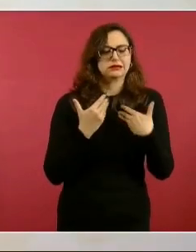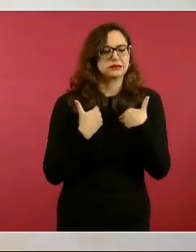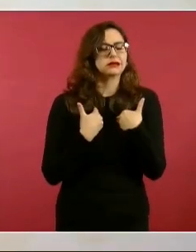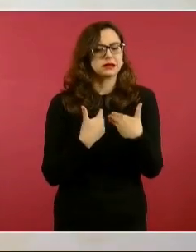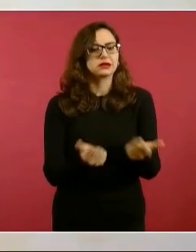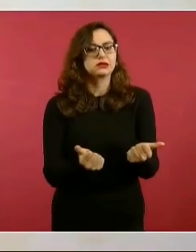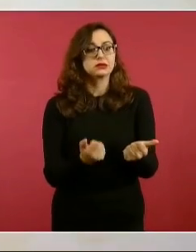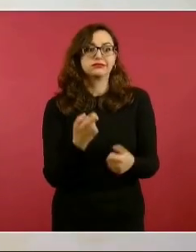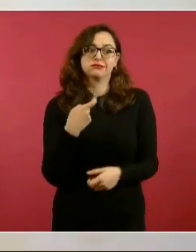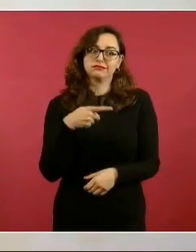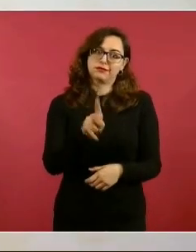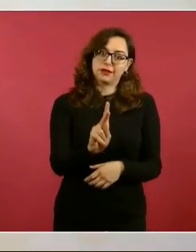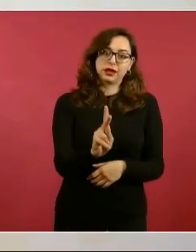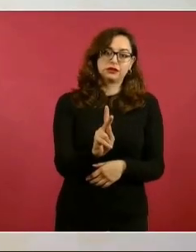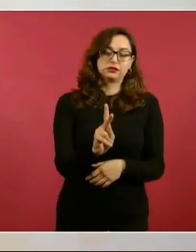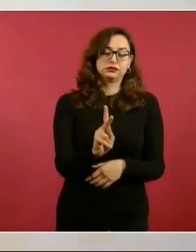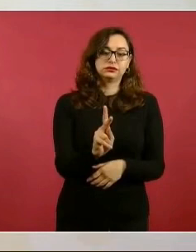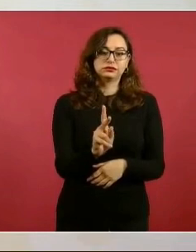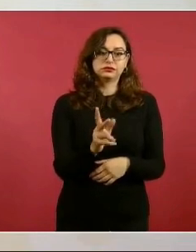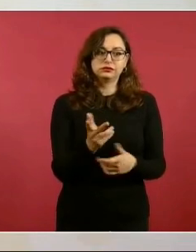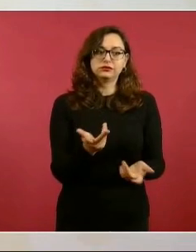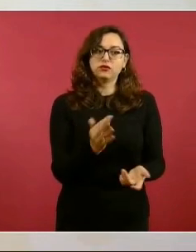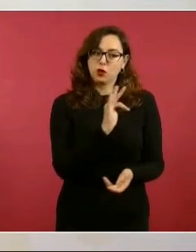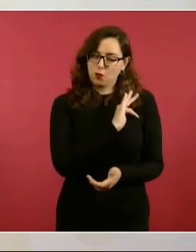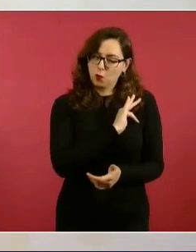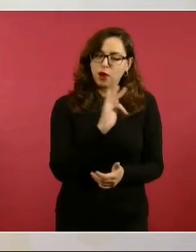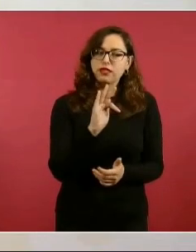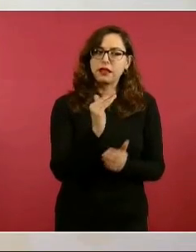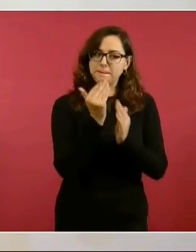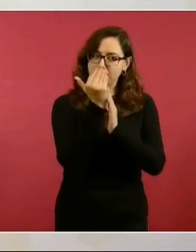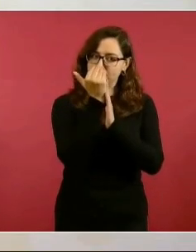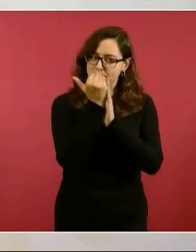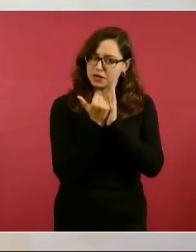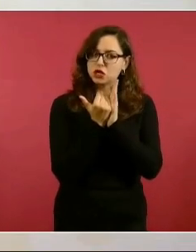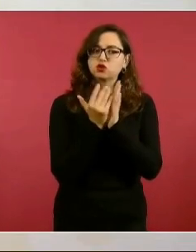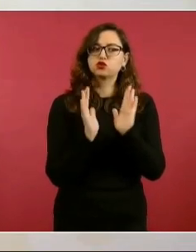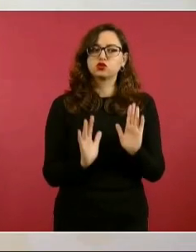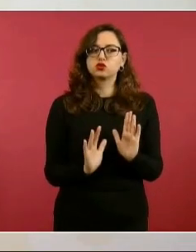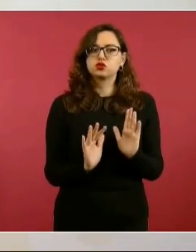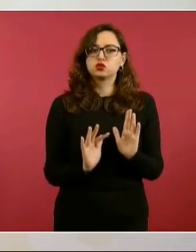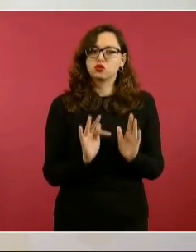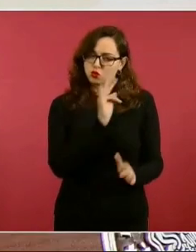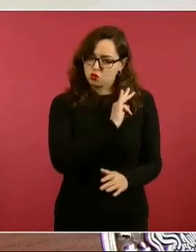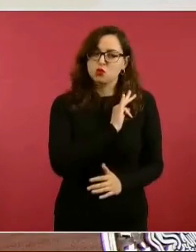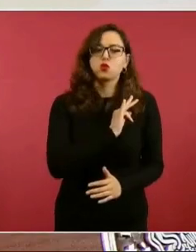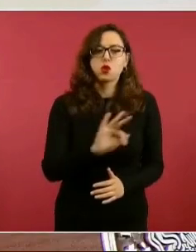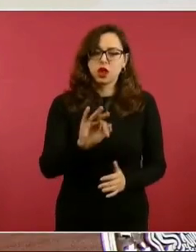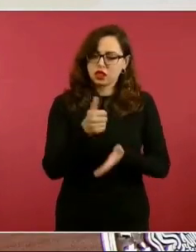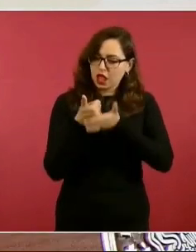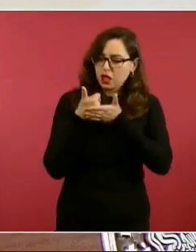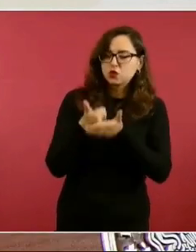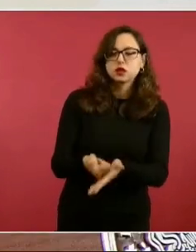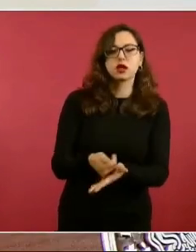que podíamos actuar